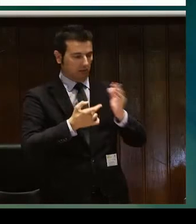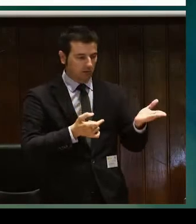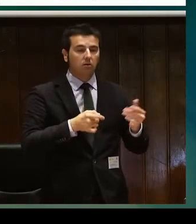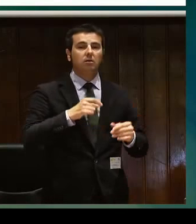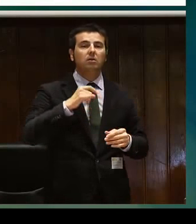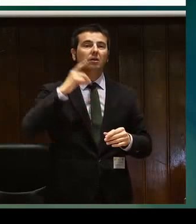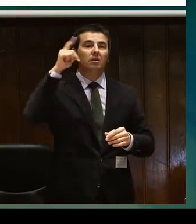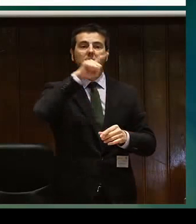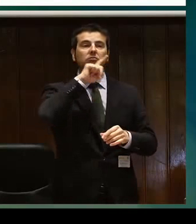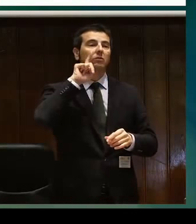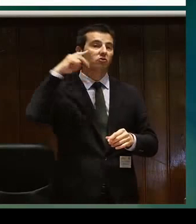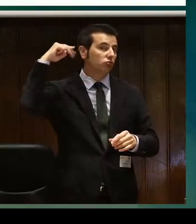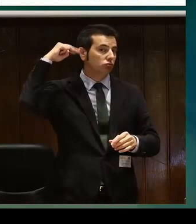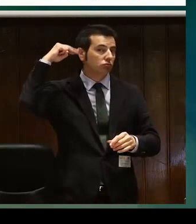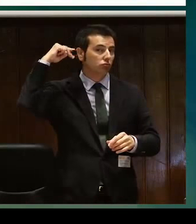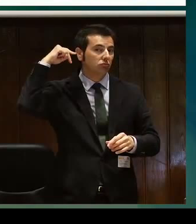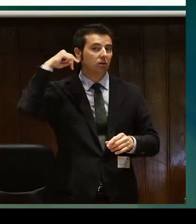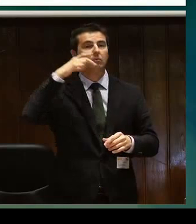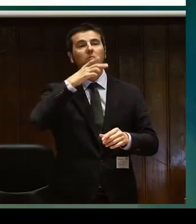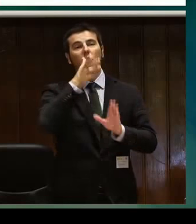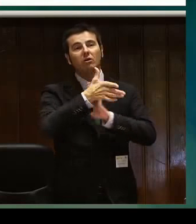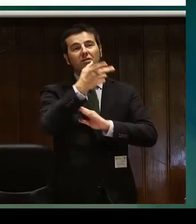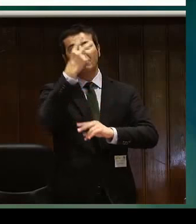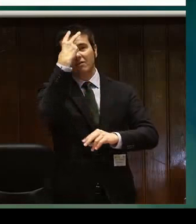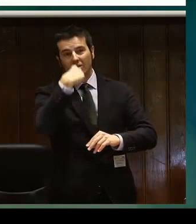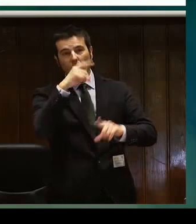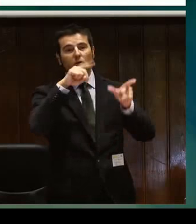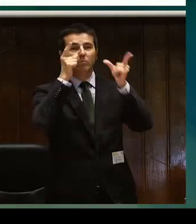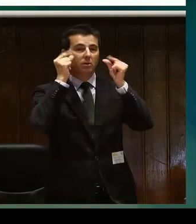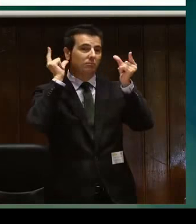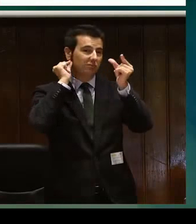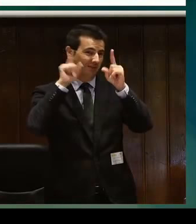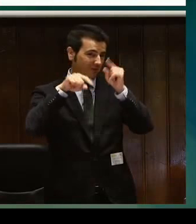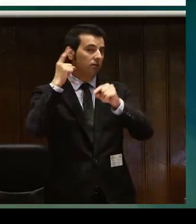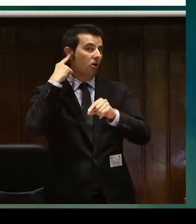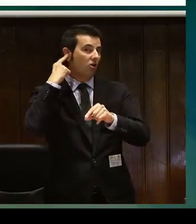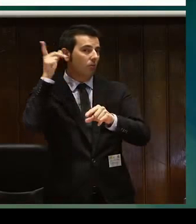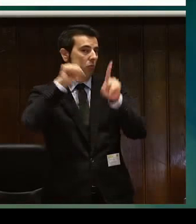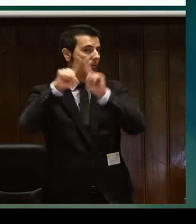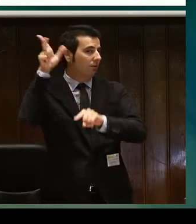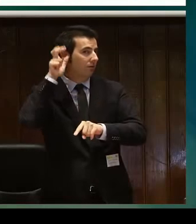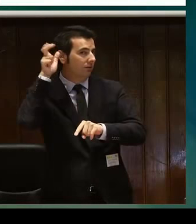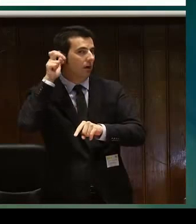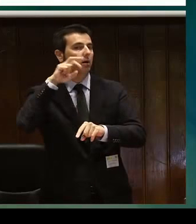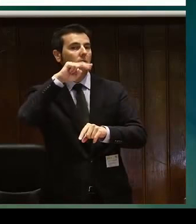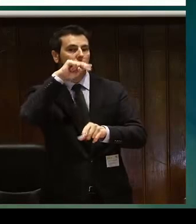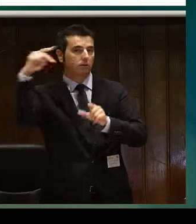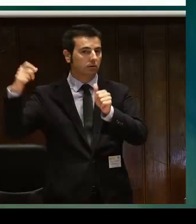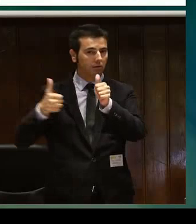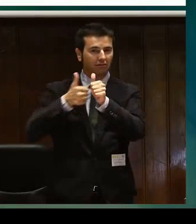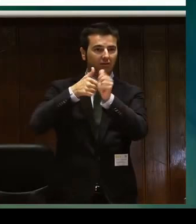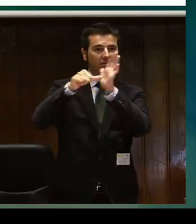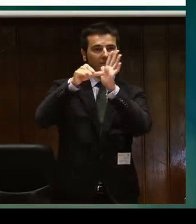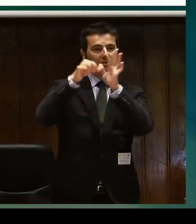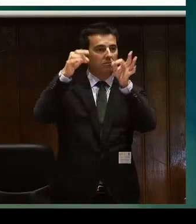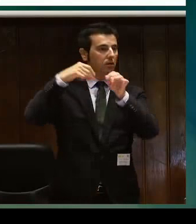He hablado de sistemas táctiles vinculados con la lengua de signos y ahora quiero hablaros del susurro, que